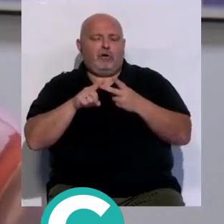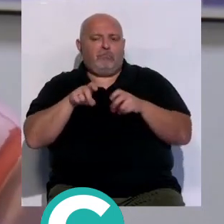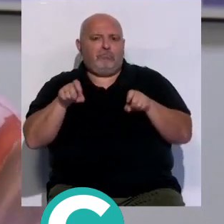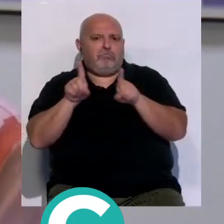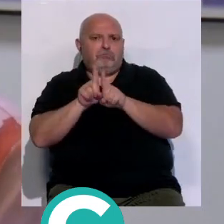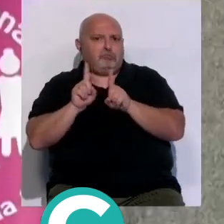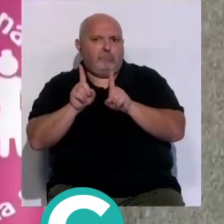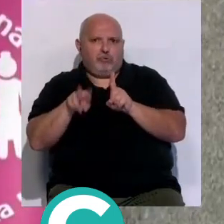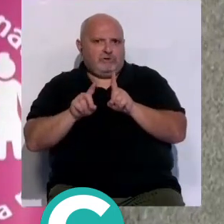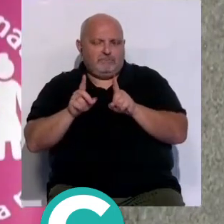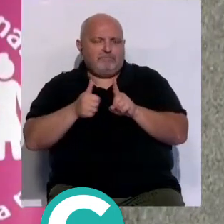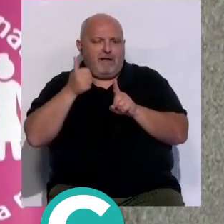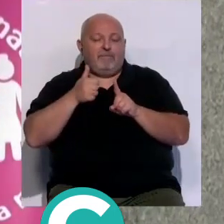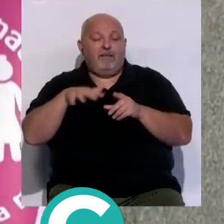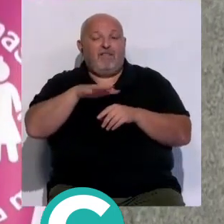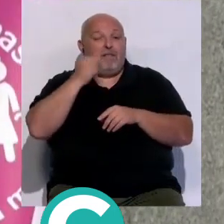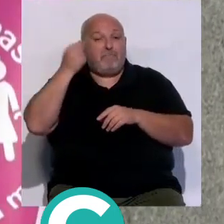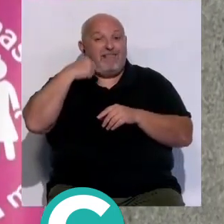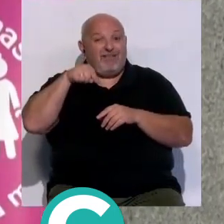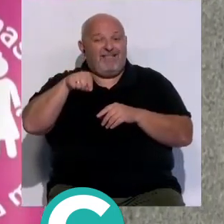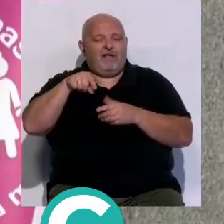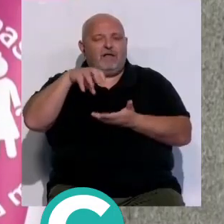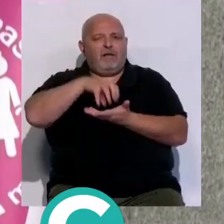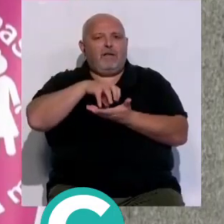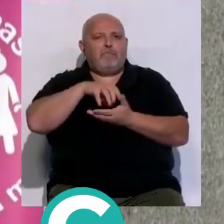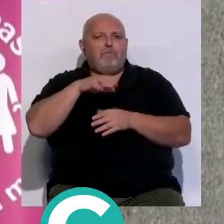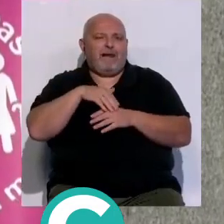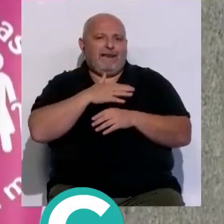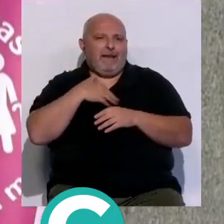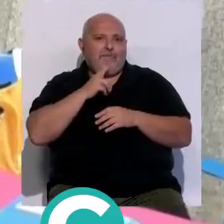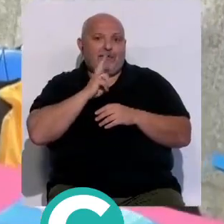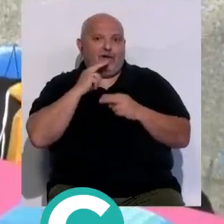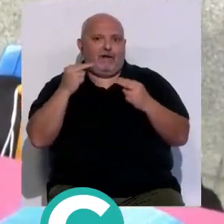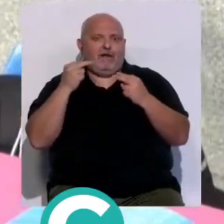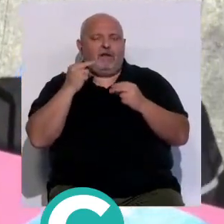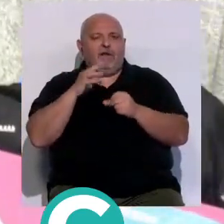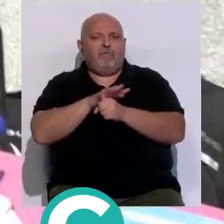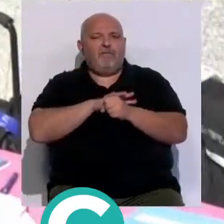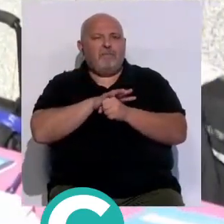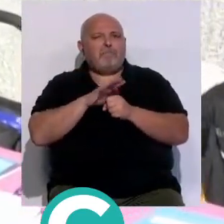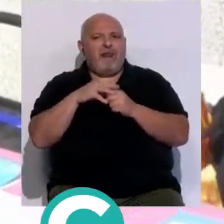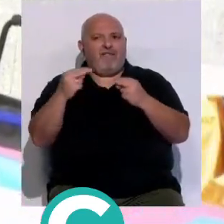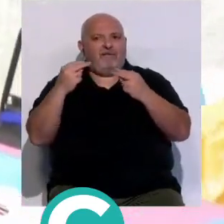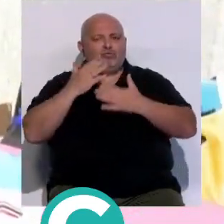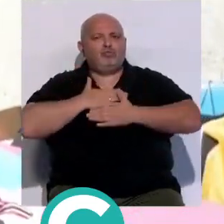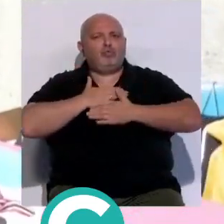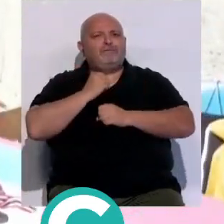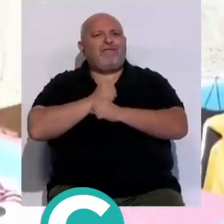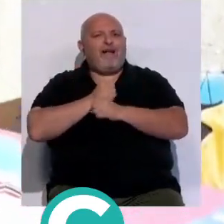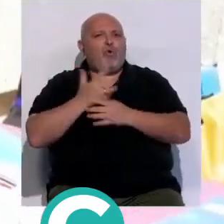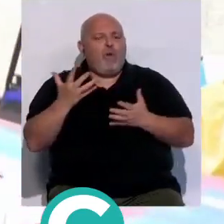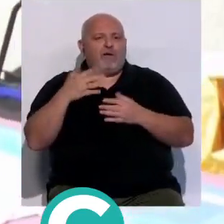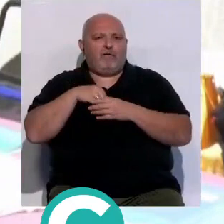paritorio La plaza del palillero de Cádiz ha sido el lugar escogido por las matronas de la ciudad y la provincia para dar a conocer sus